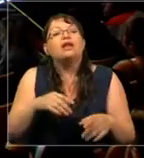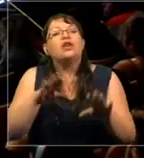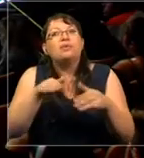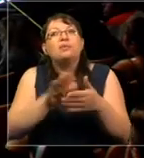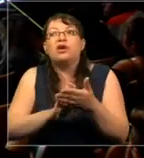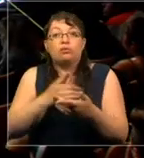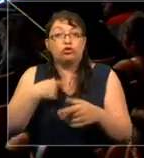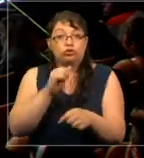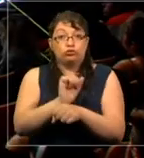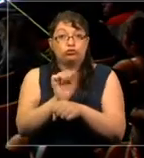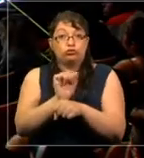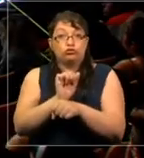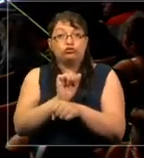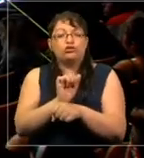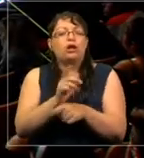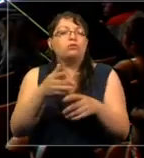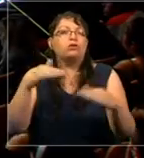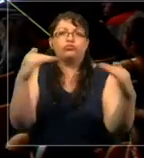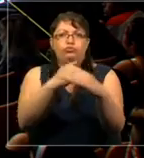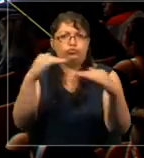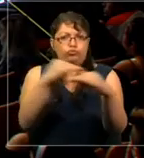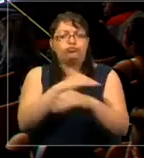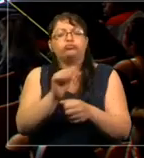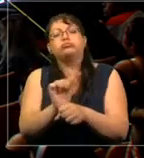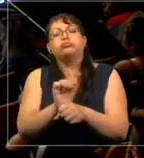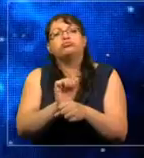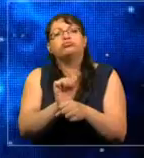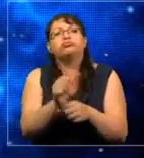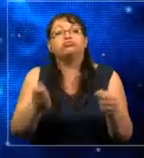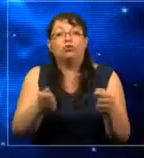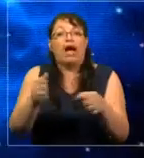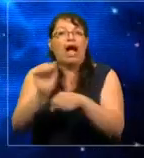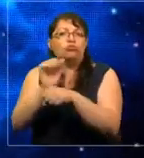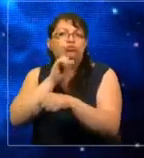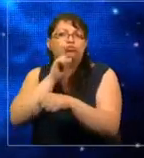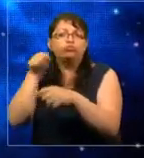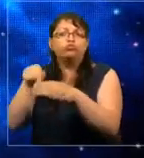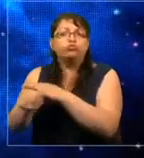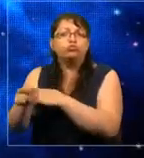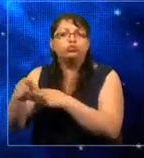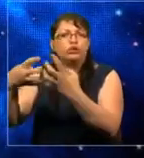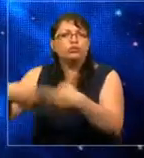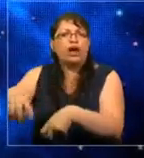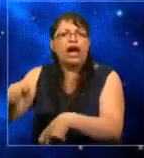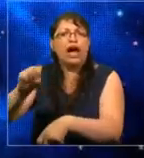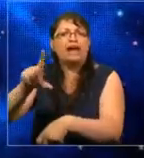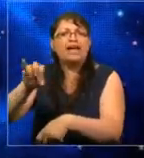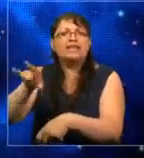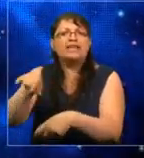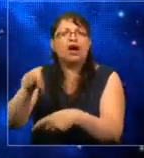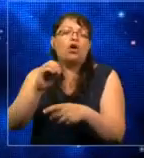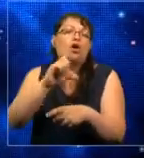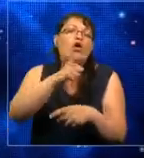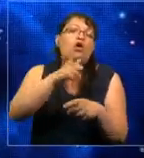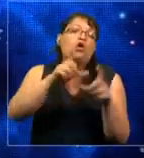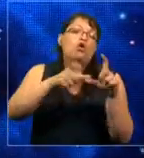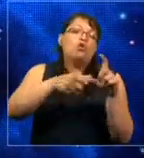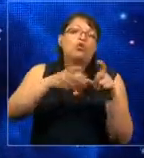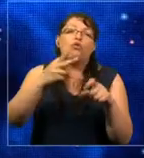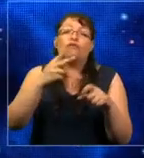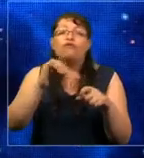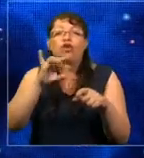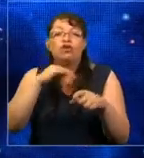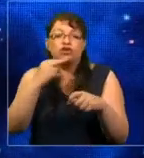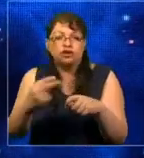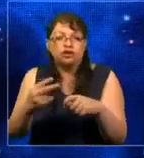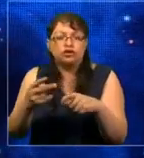si están manejando en una carretera y el auto tiene la tecnología Alexa o Google Voice y pueden preguntar si tienen un